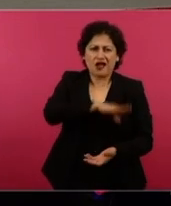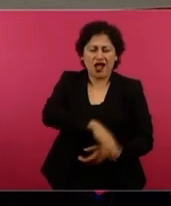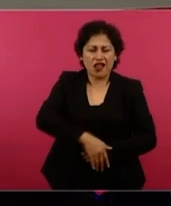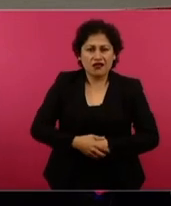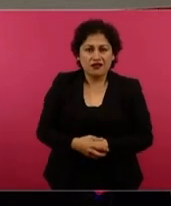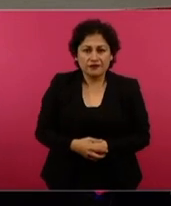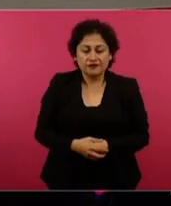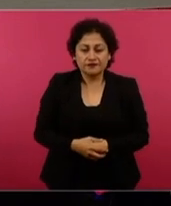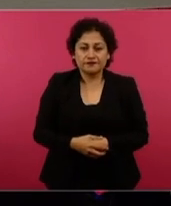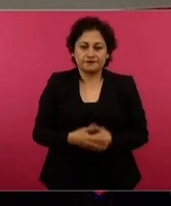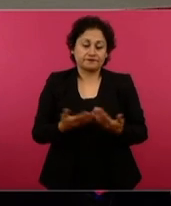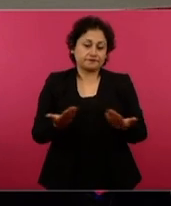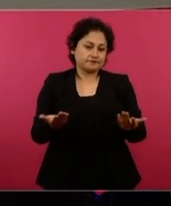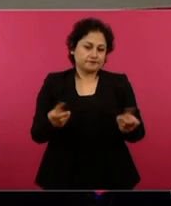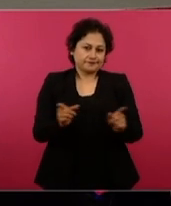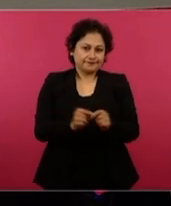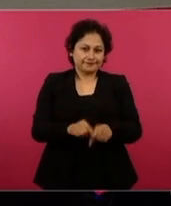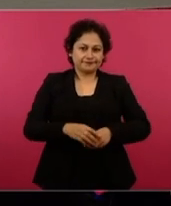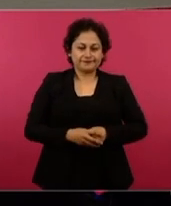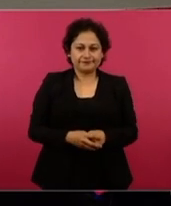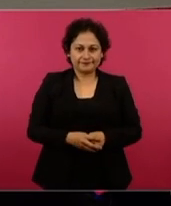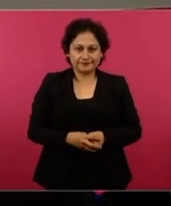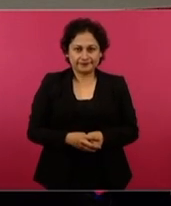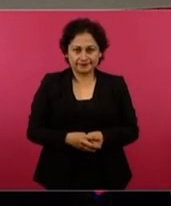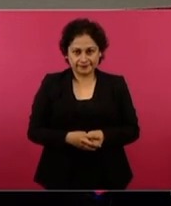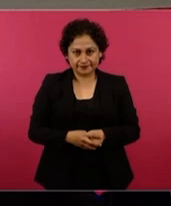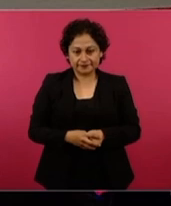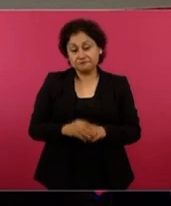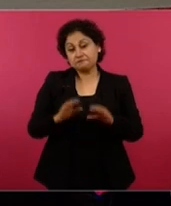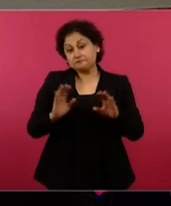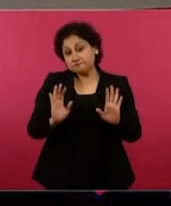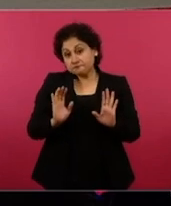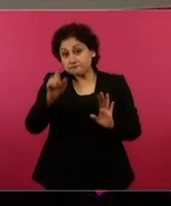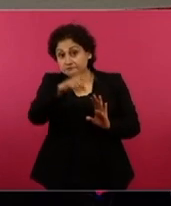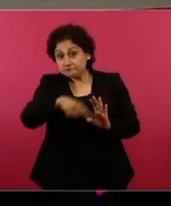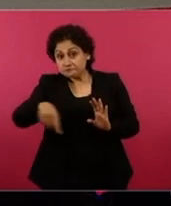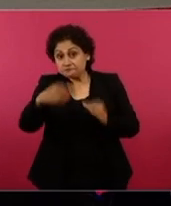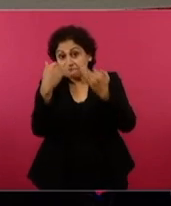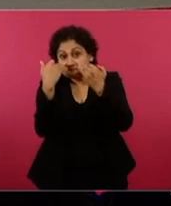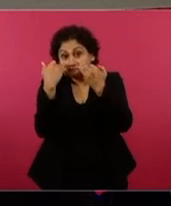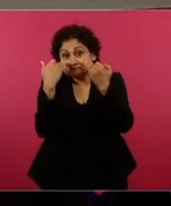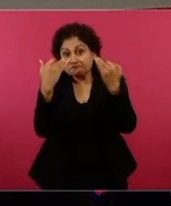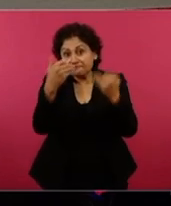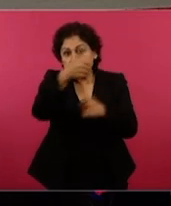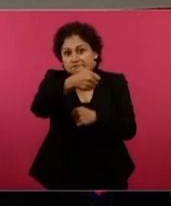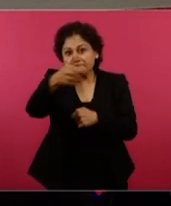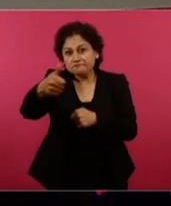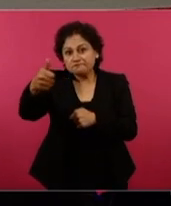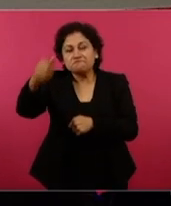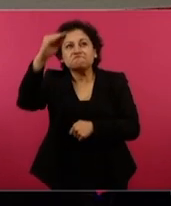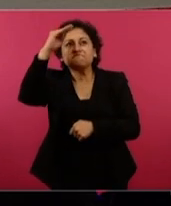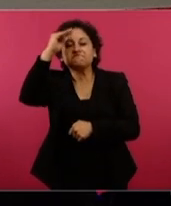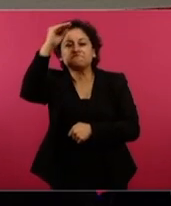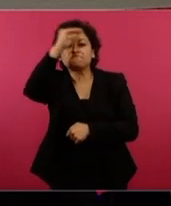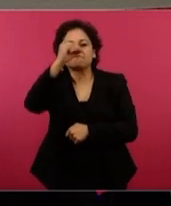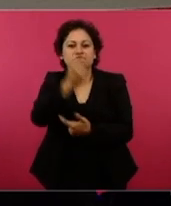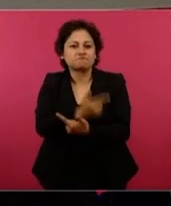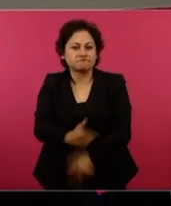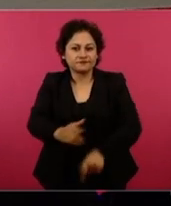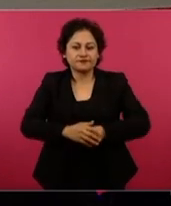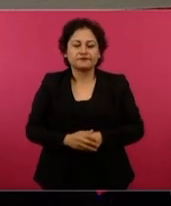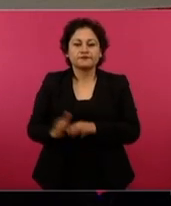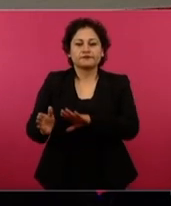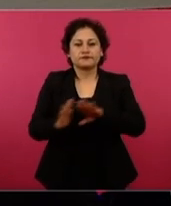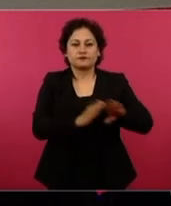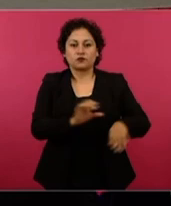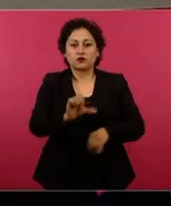Ahí lo dejamos. Vamos que cada quien forme su criterio. Vamos con la siguiente. El Tribunal